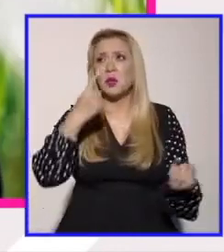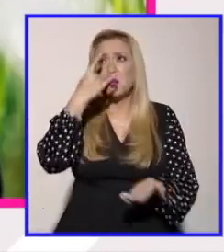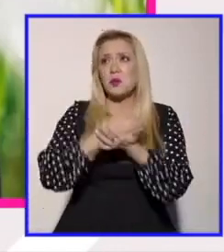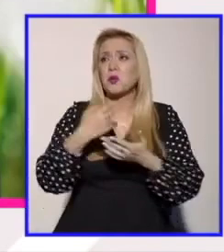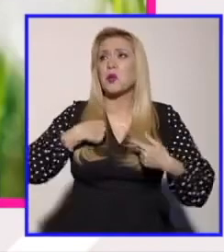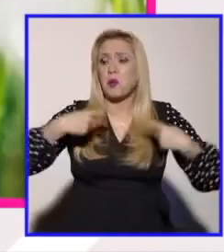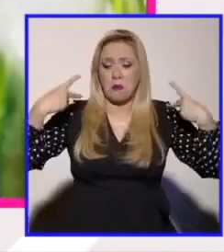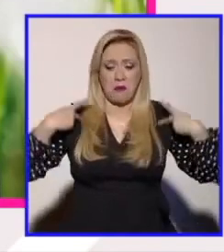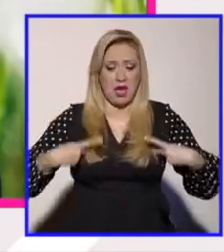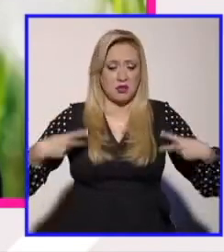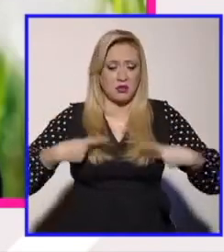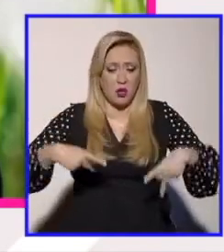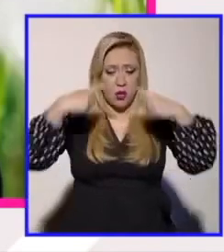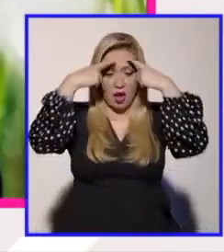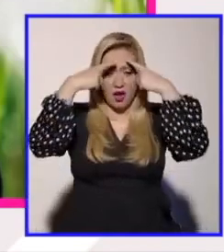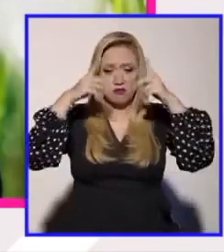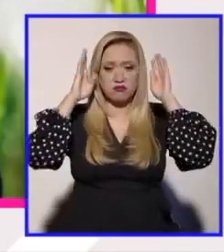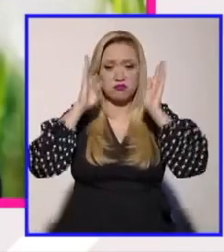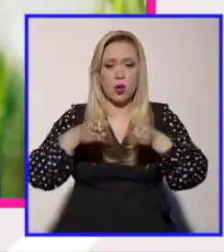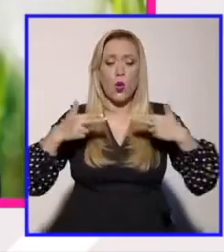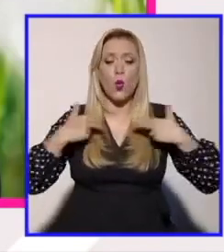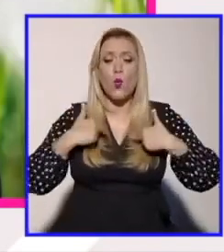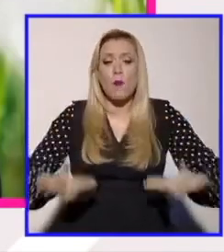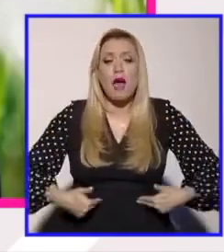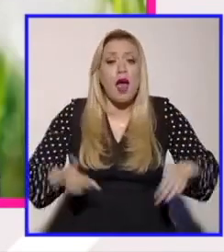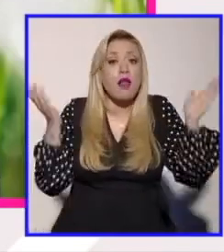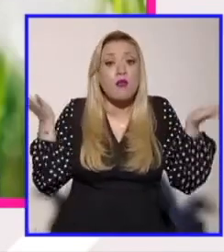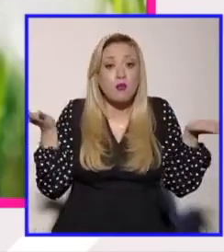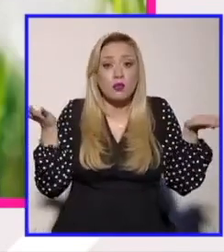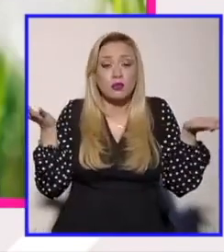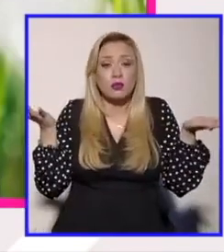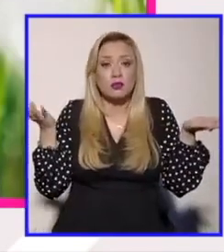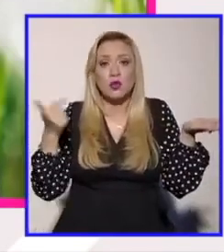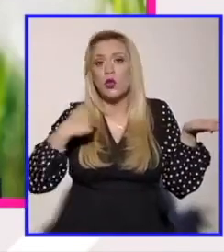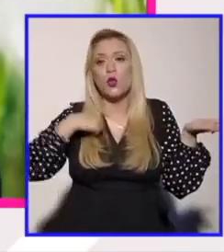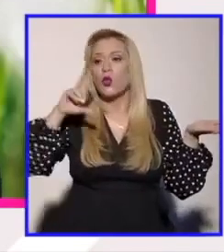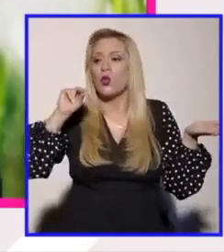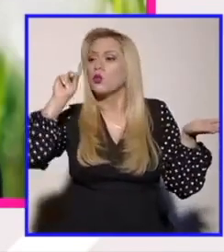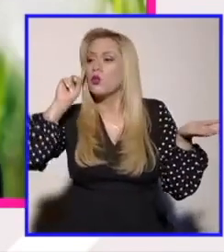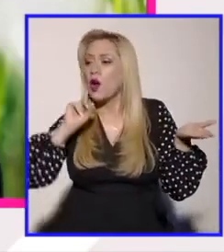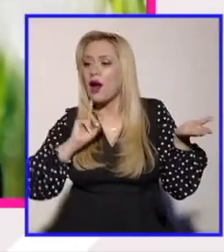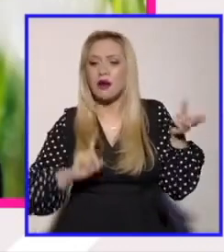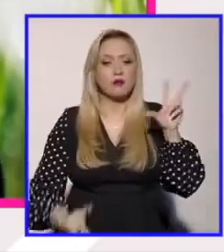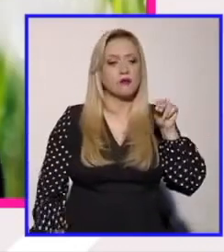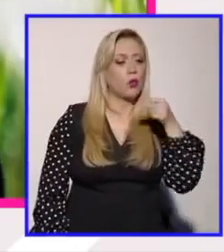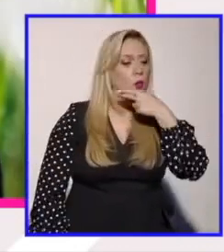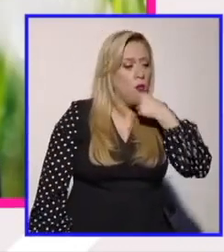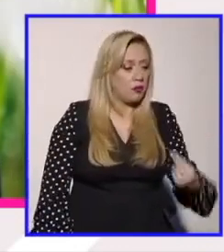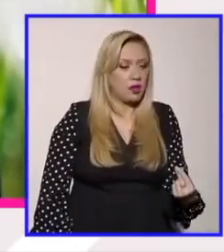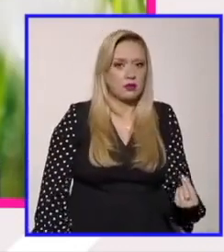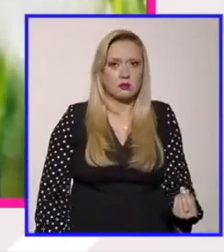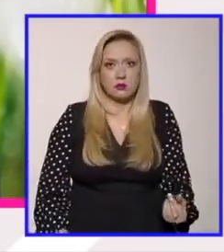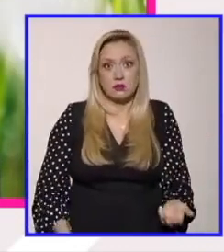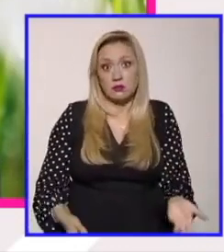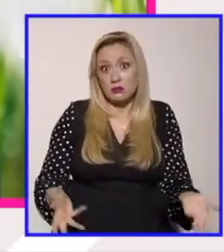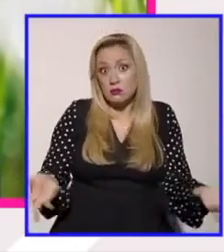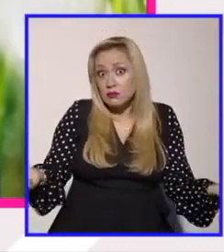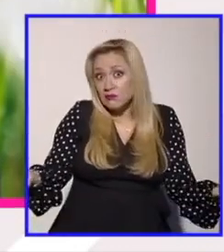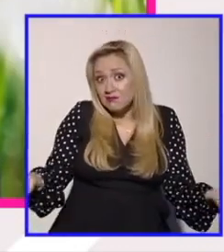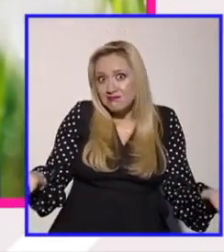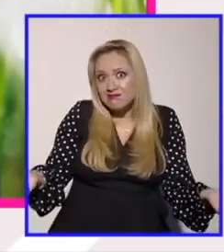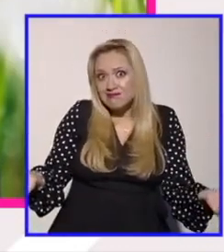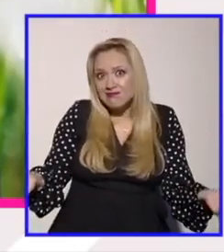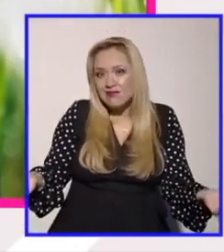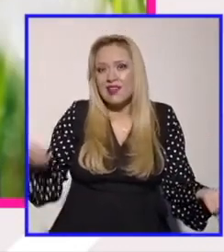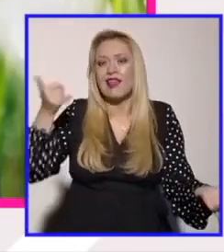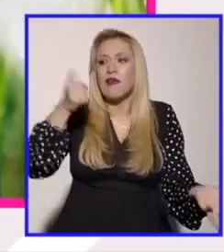anatomías que sea leída como femenina y entonces viven incidentes muy parecidos a la transfobia